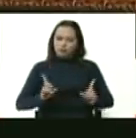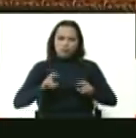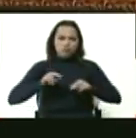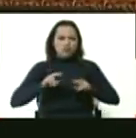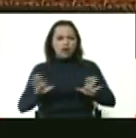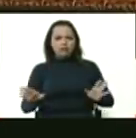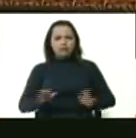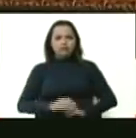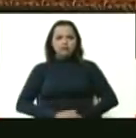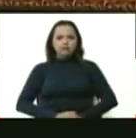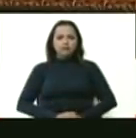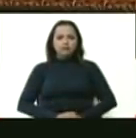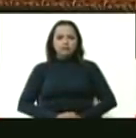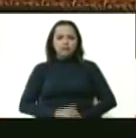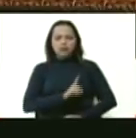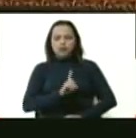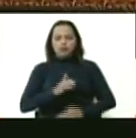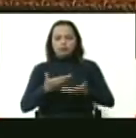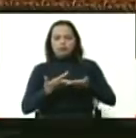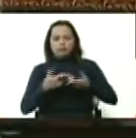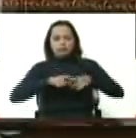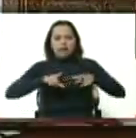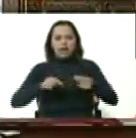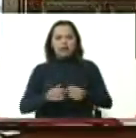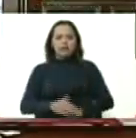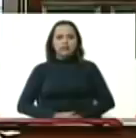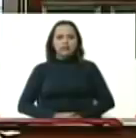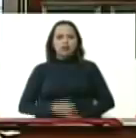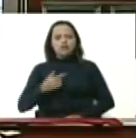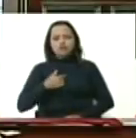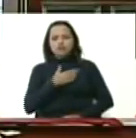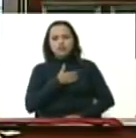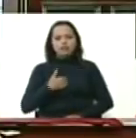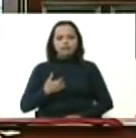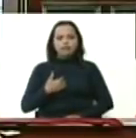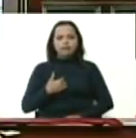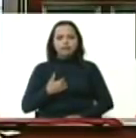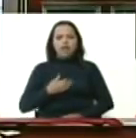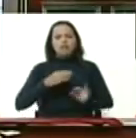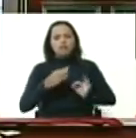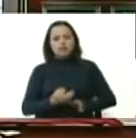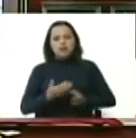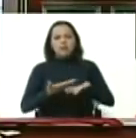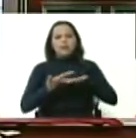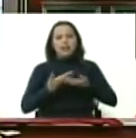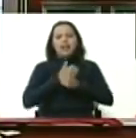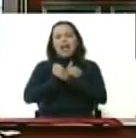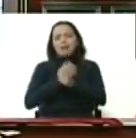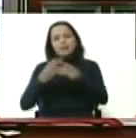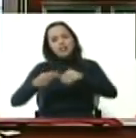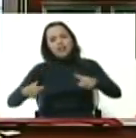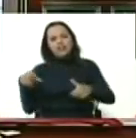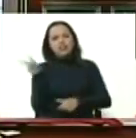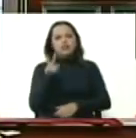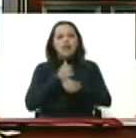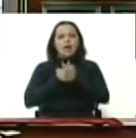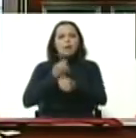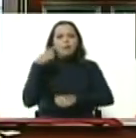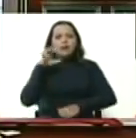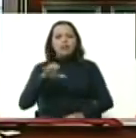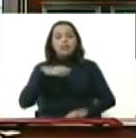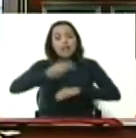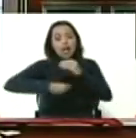nunca se los pediré solamente que lo que le pediré es que amen la tierra venezolana amen su país y produzca